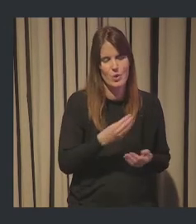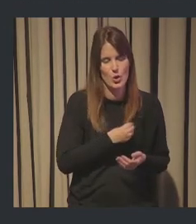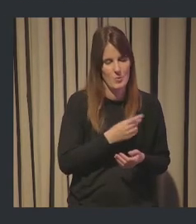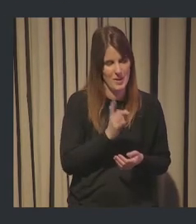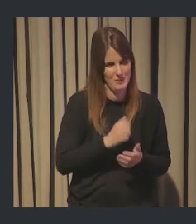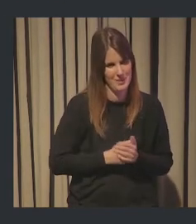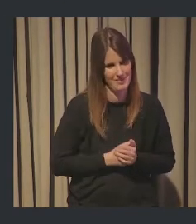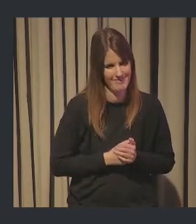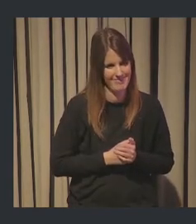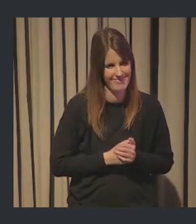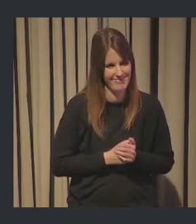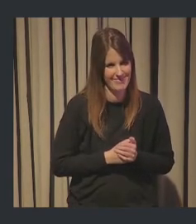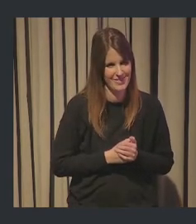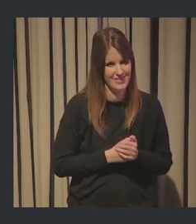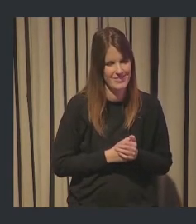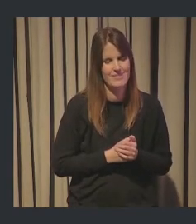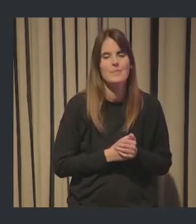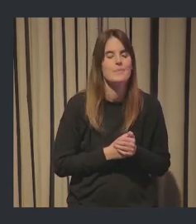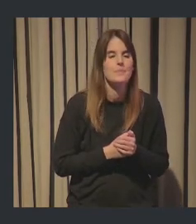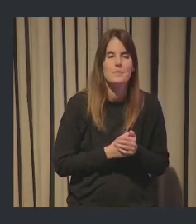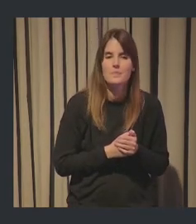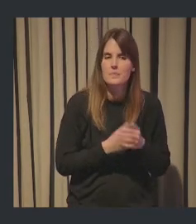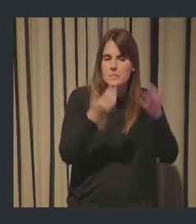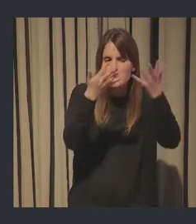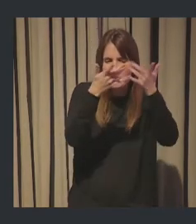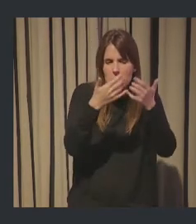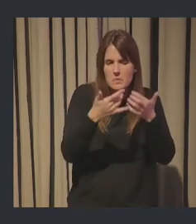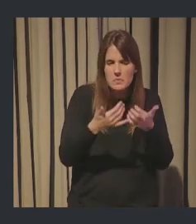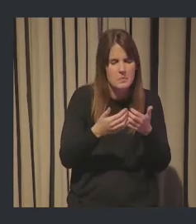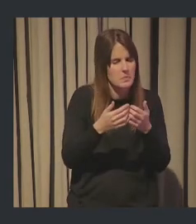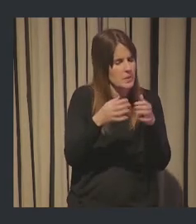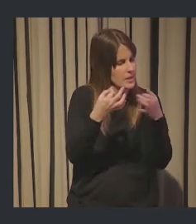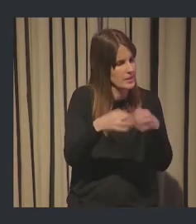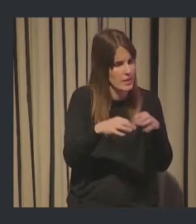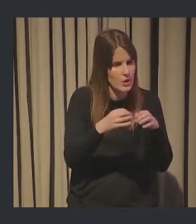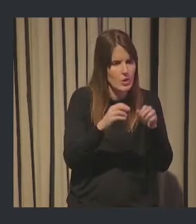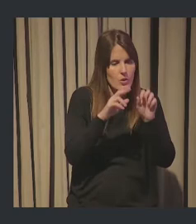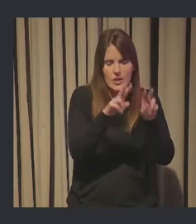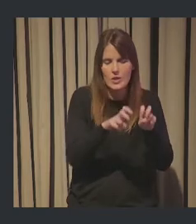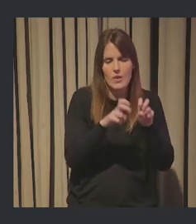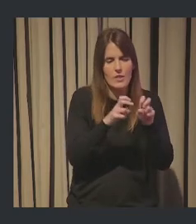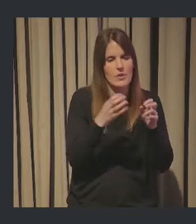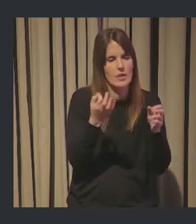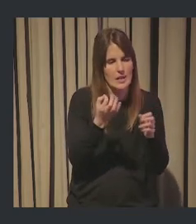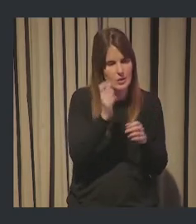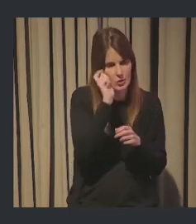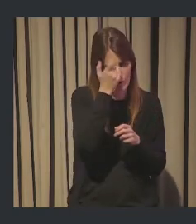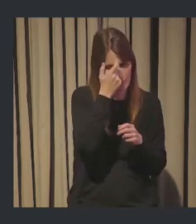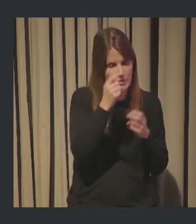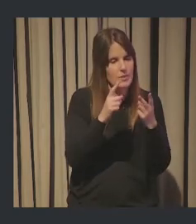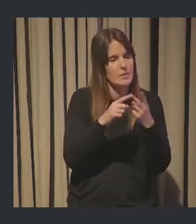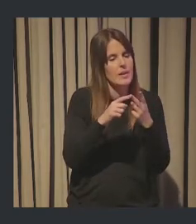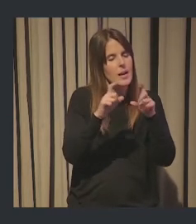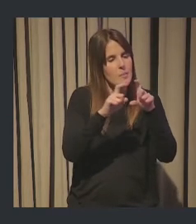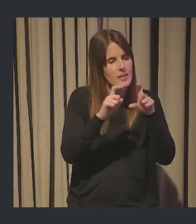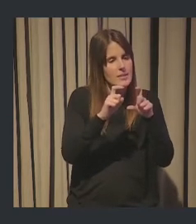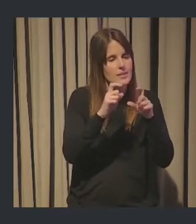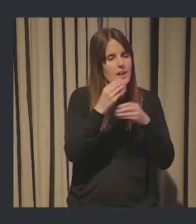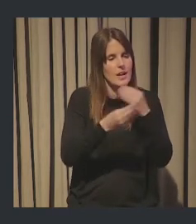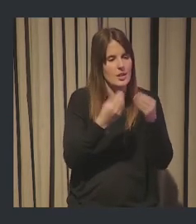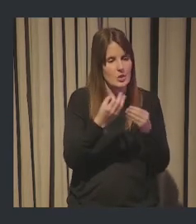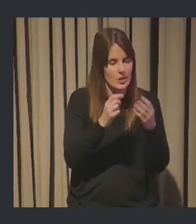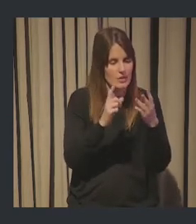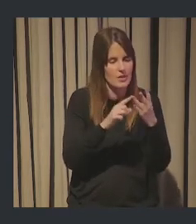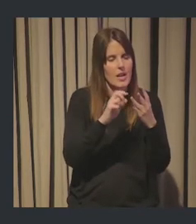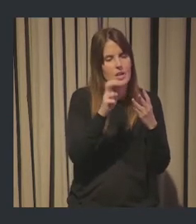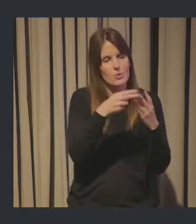pena. Como veis ahí, poquitas líneas para identificar de qué va la innovación, qué es lo que han hecho, qué resultados, importante, si no hay